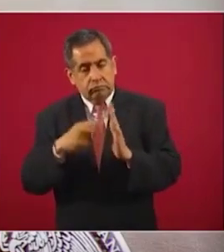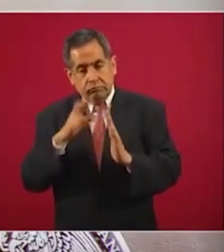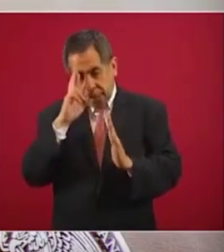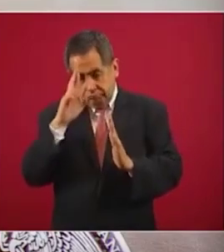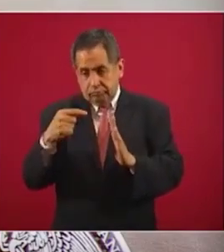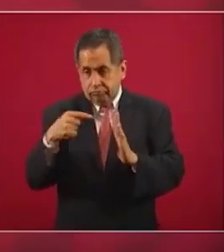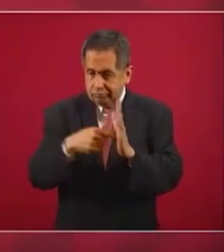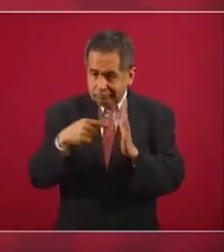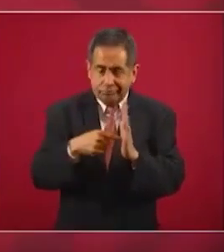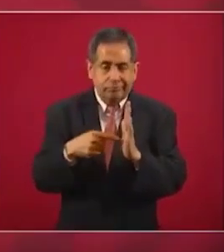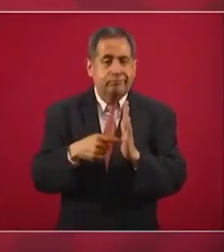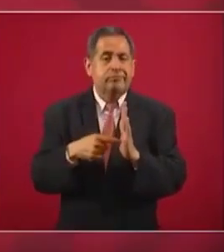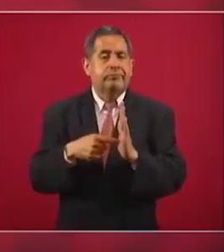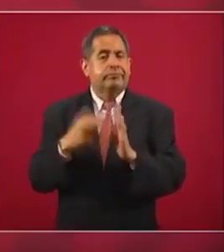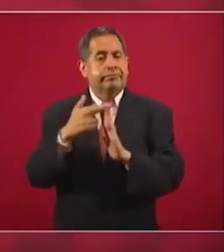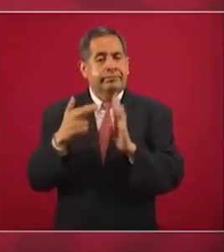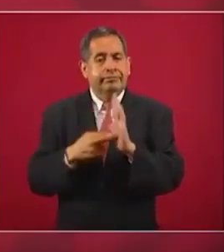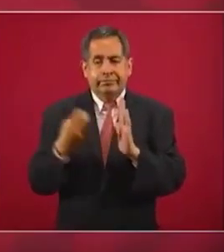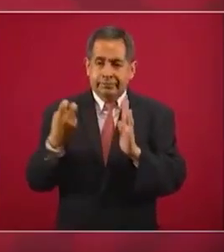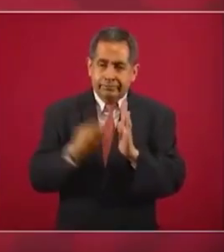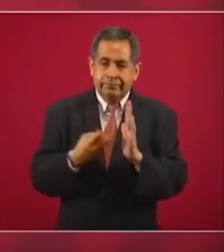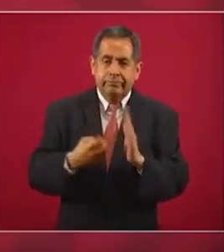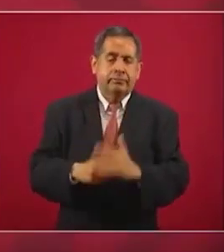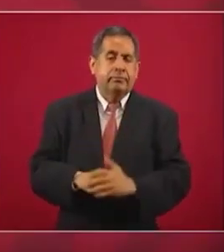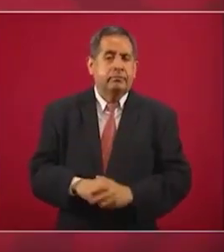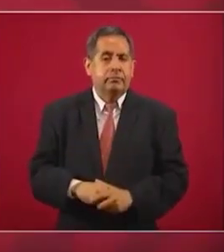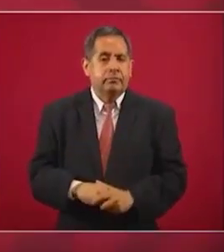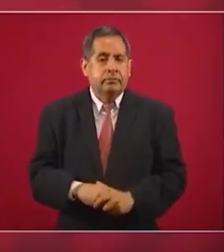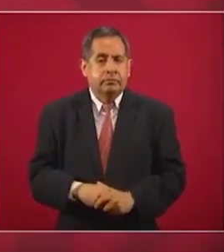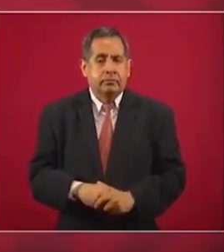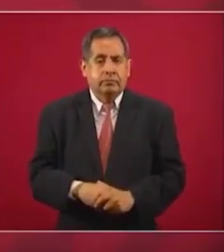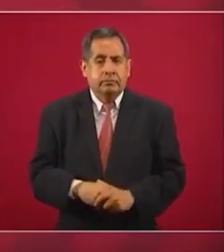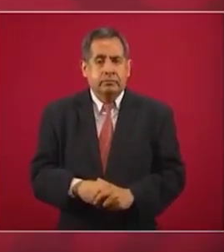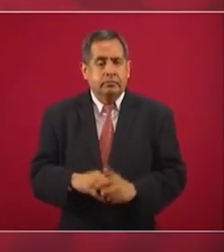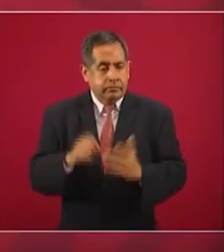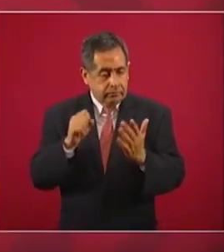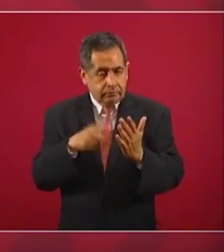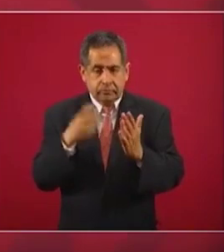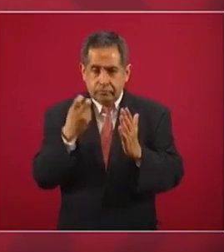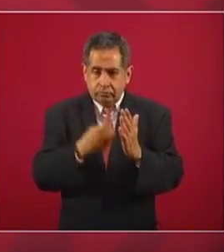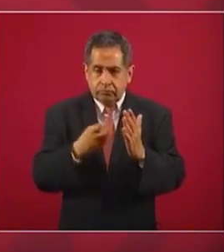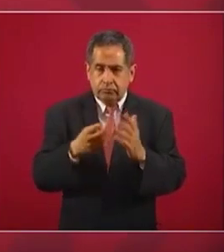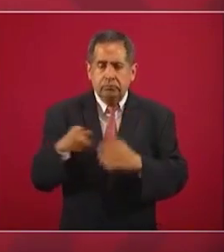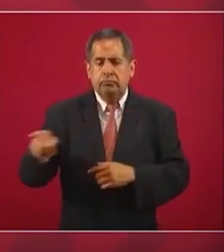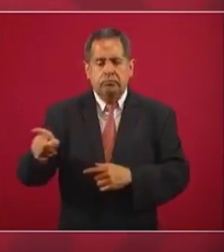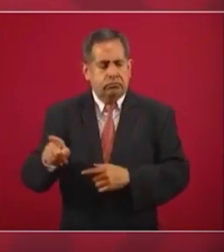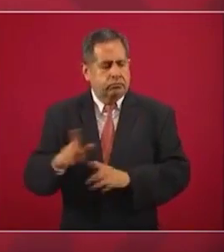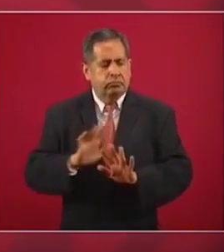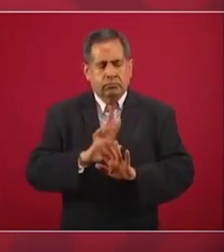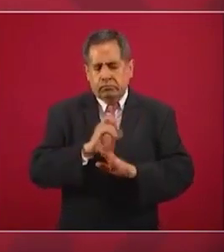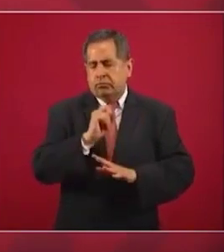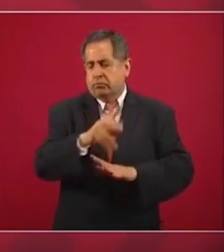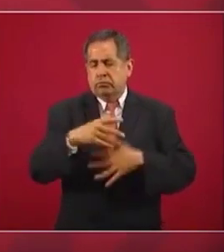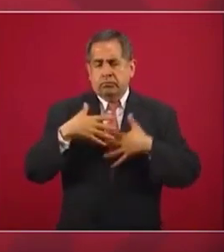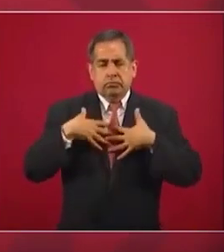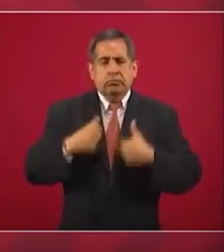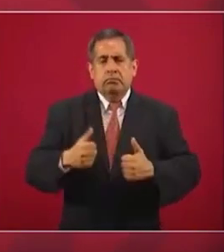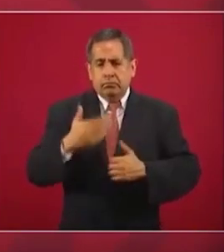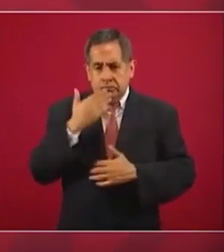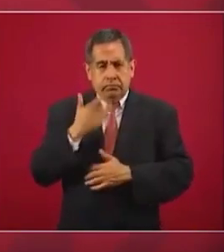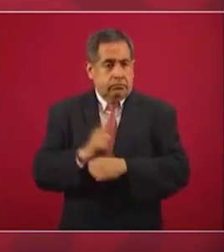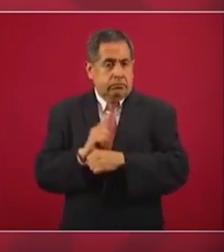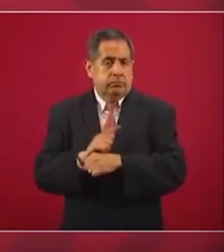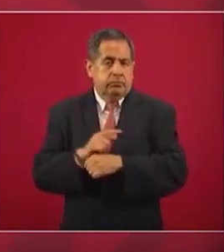los reglamentos. Y lo entendió muy bien el